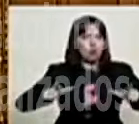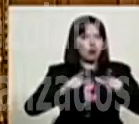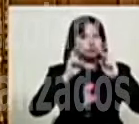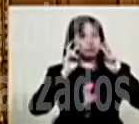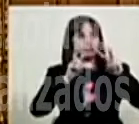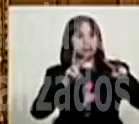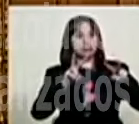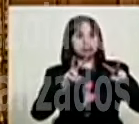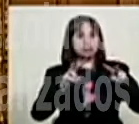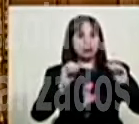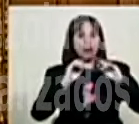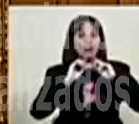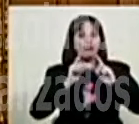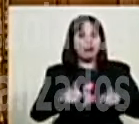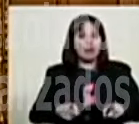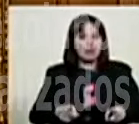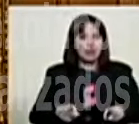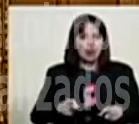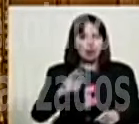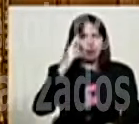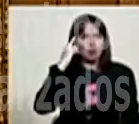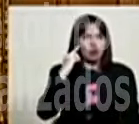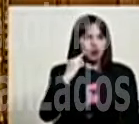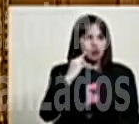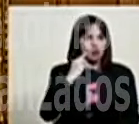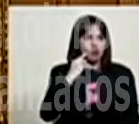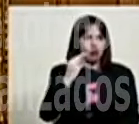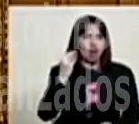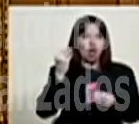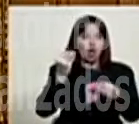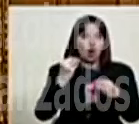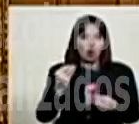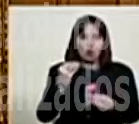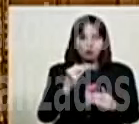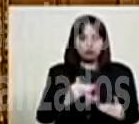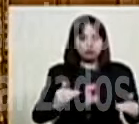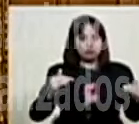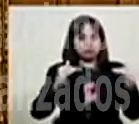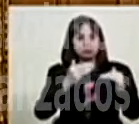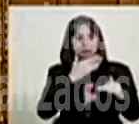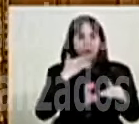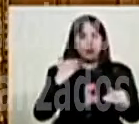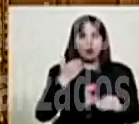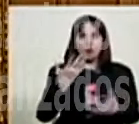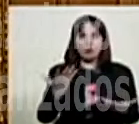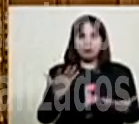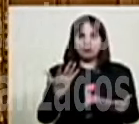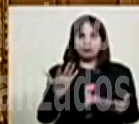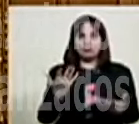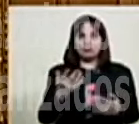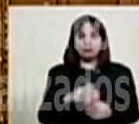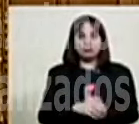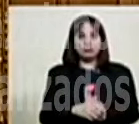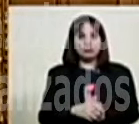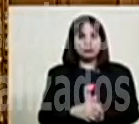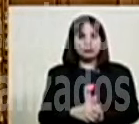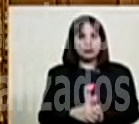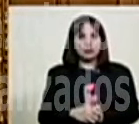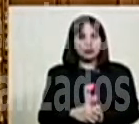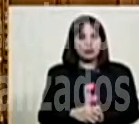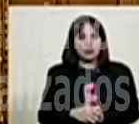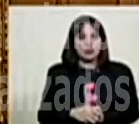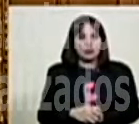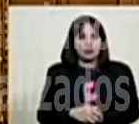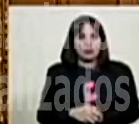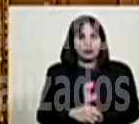Habían estudiado la avenida Bolívar como ventaja. Como ventaja. Para el